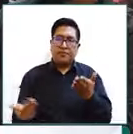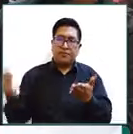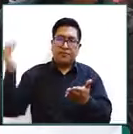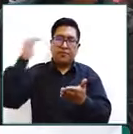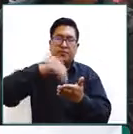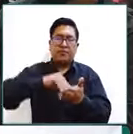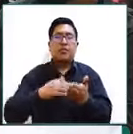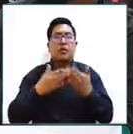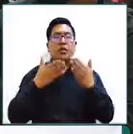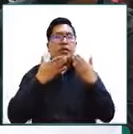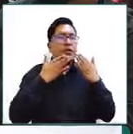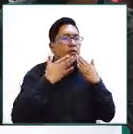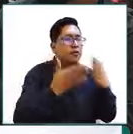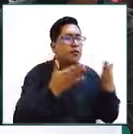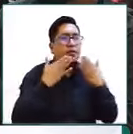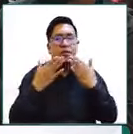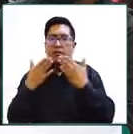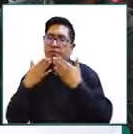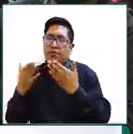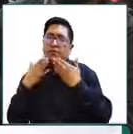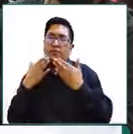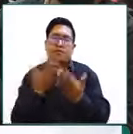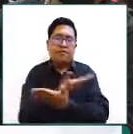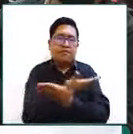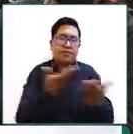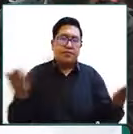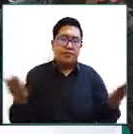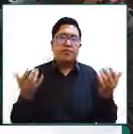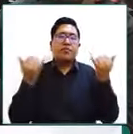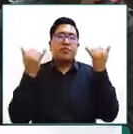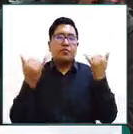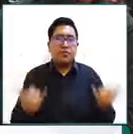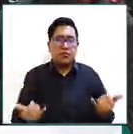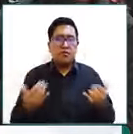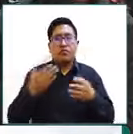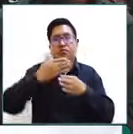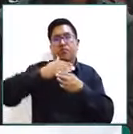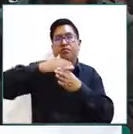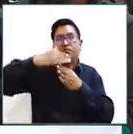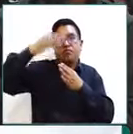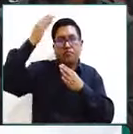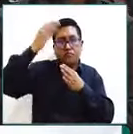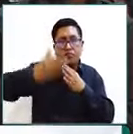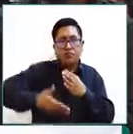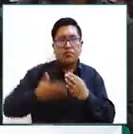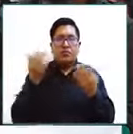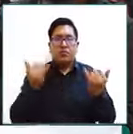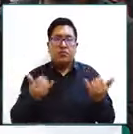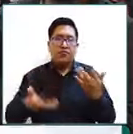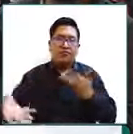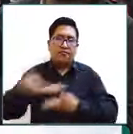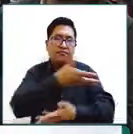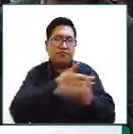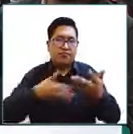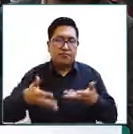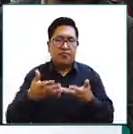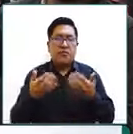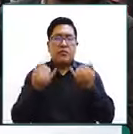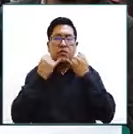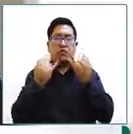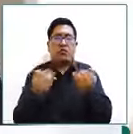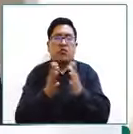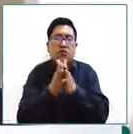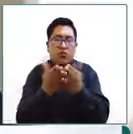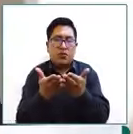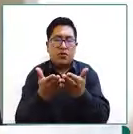quiero agradecer la posibilidad de que podamos compartir este espacio de reflexión a través de este informe